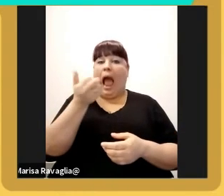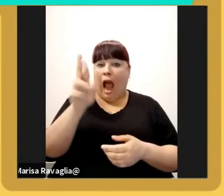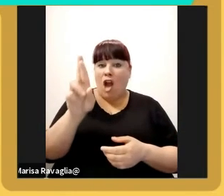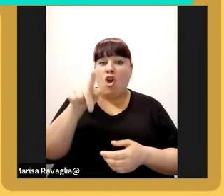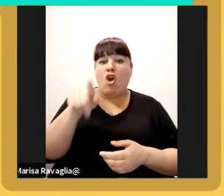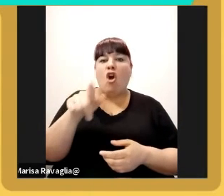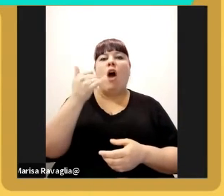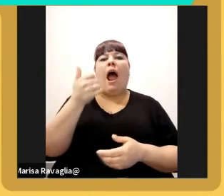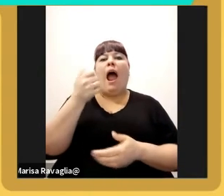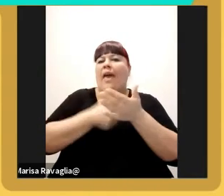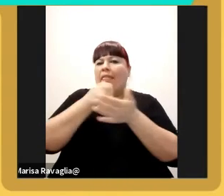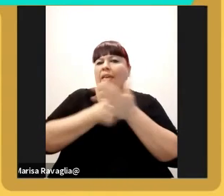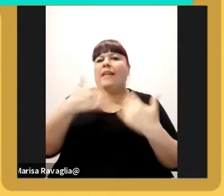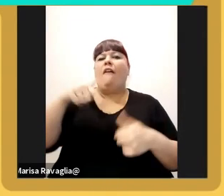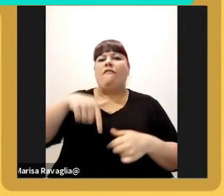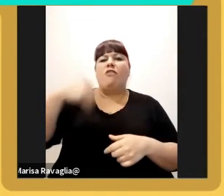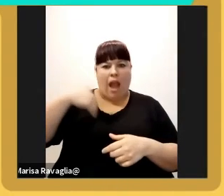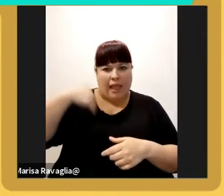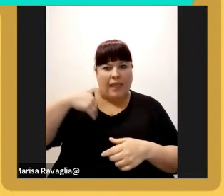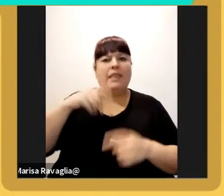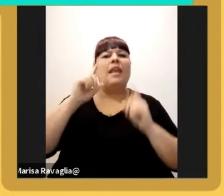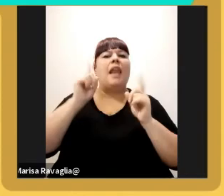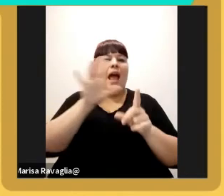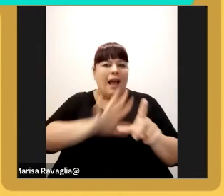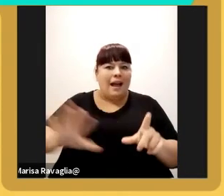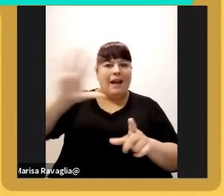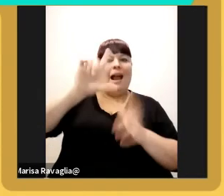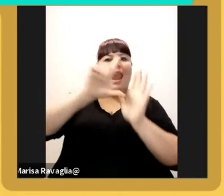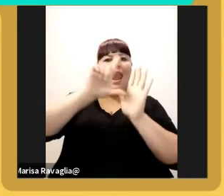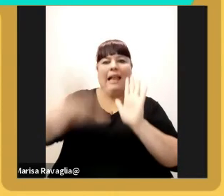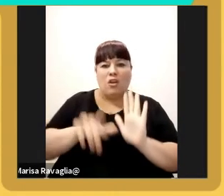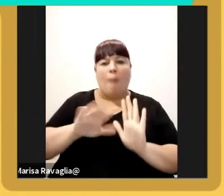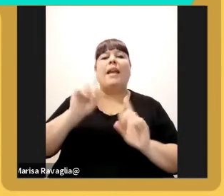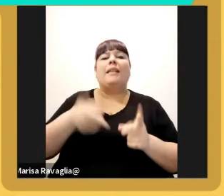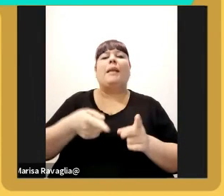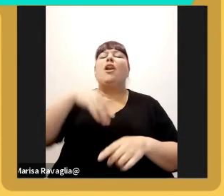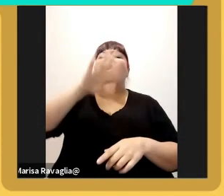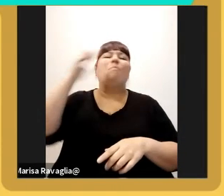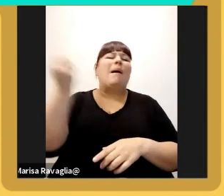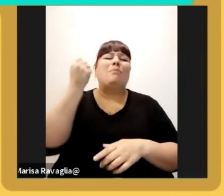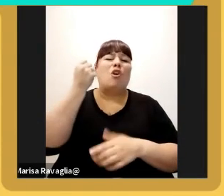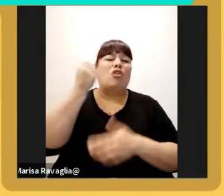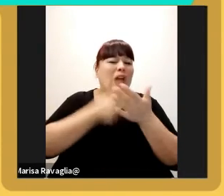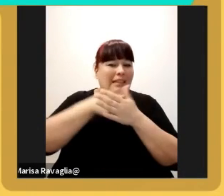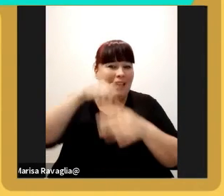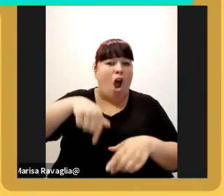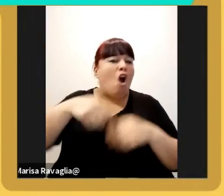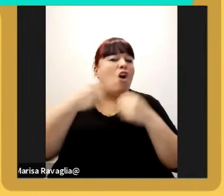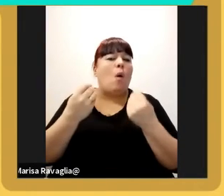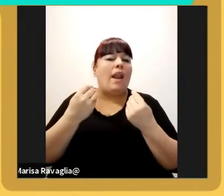desafíos tanto en la Argentina en la región pero te voy a decir el desafío más grande que lo estamos ejecutando ahora